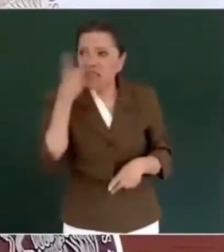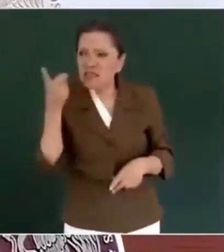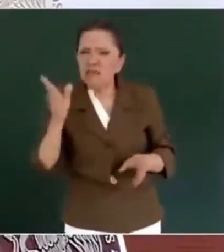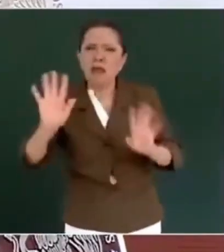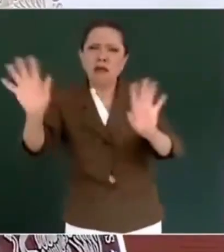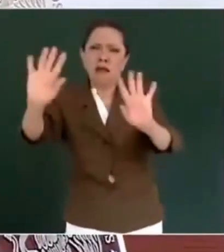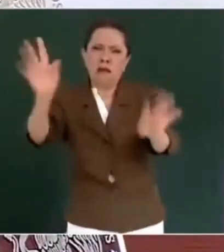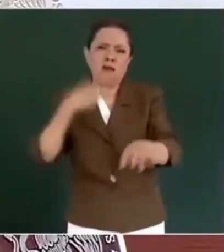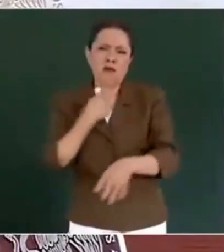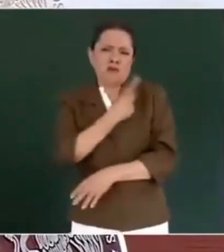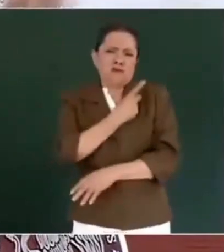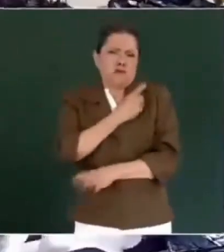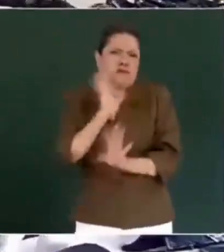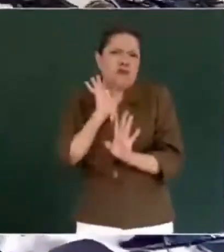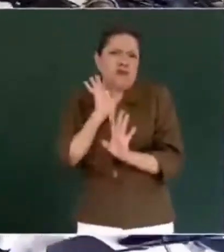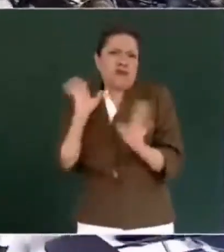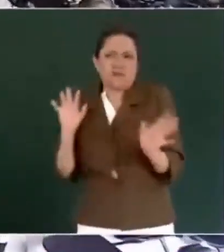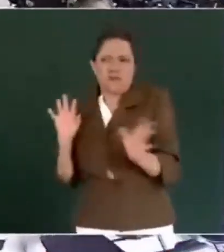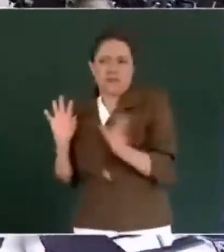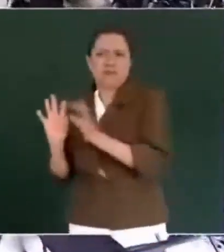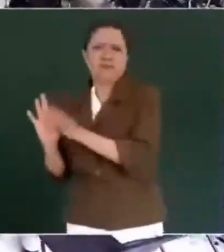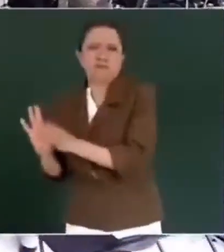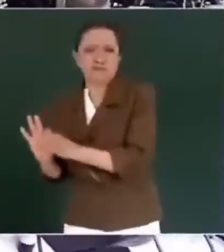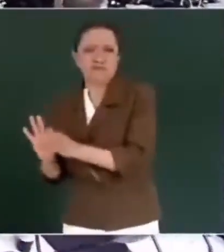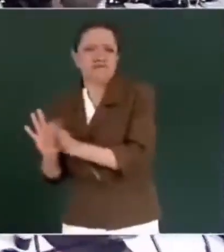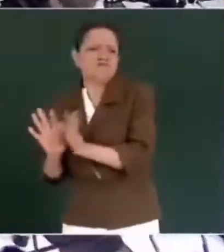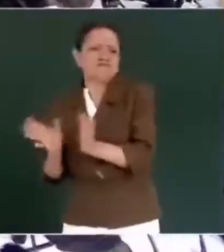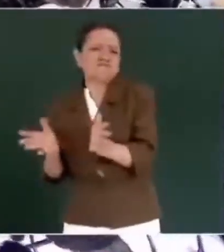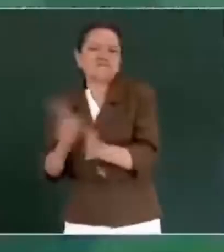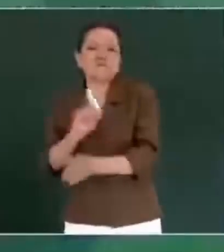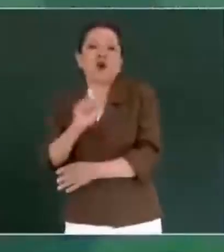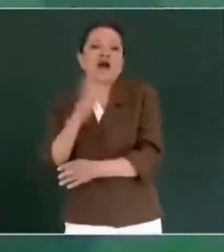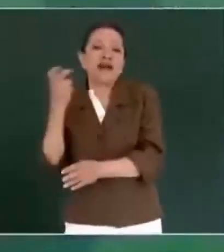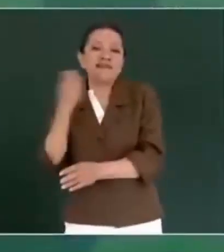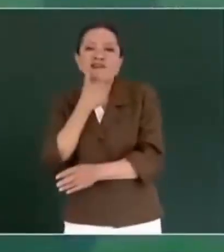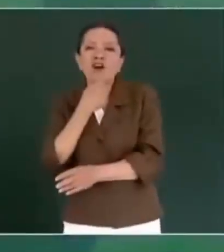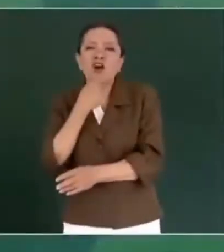vamos solos. Sí, esa es la postura de Dante Delgado. Dicen, no,